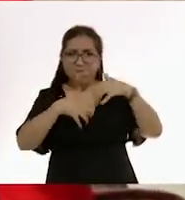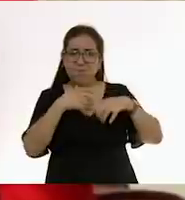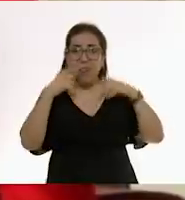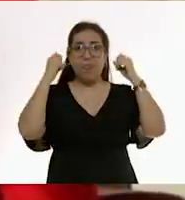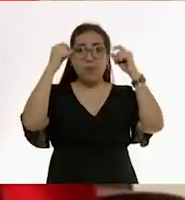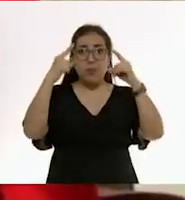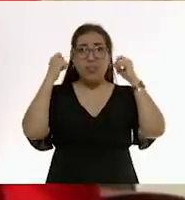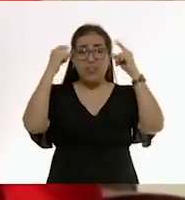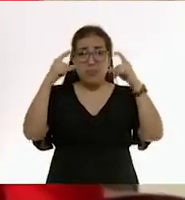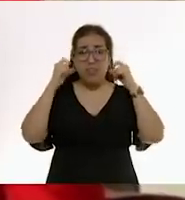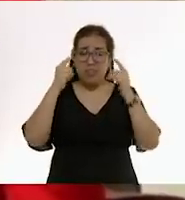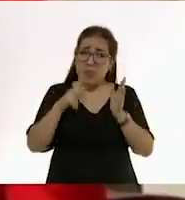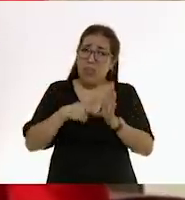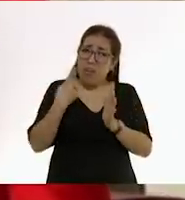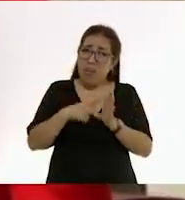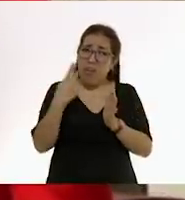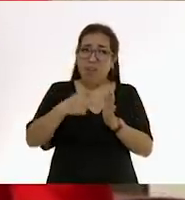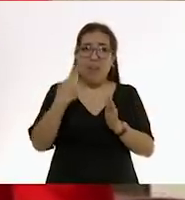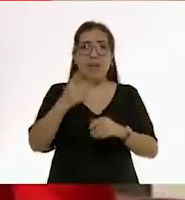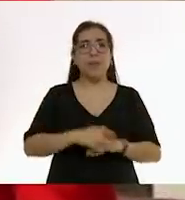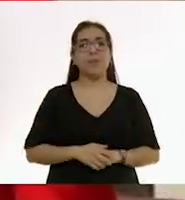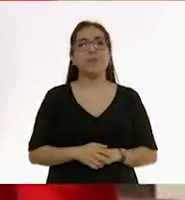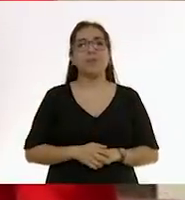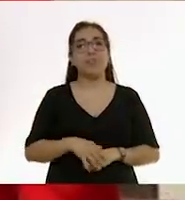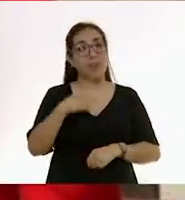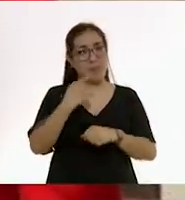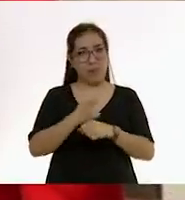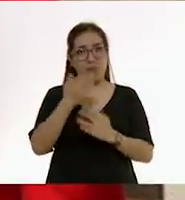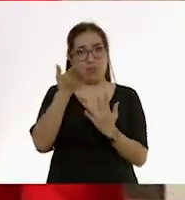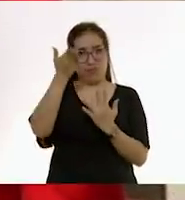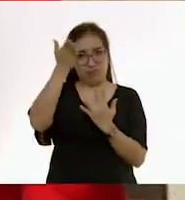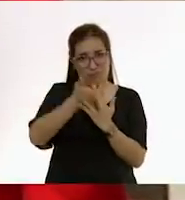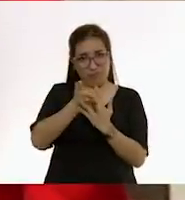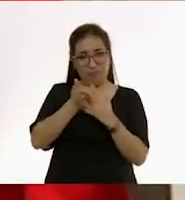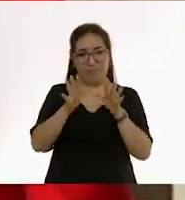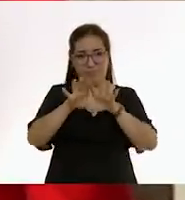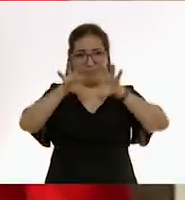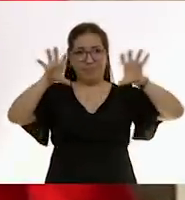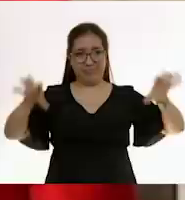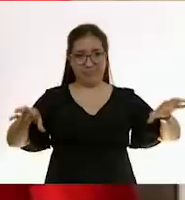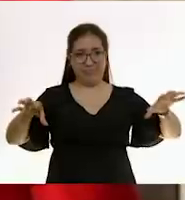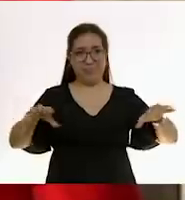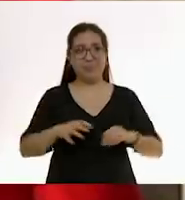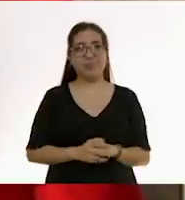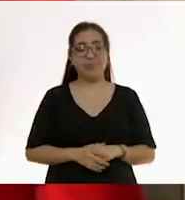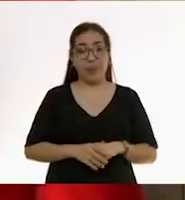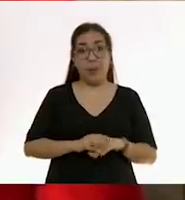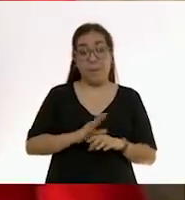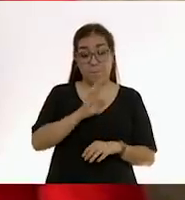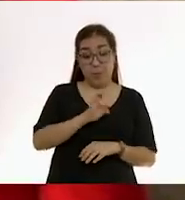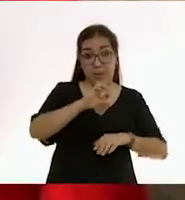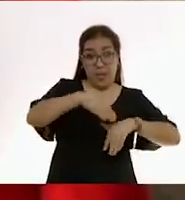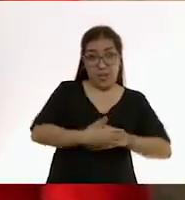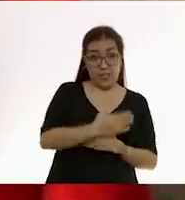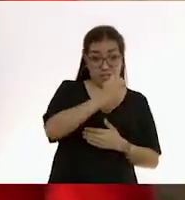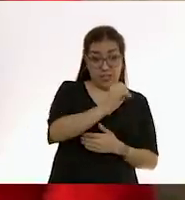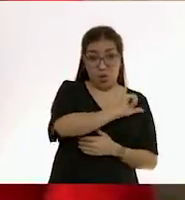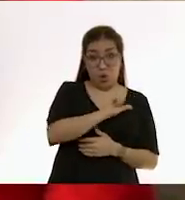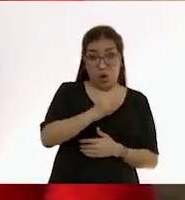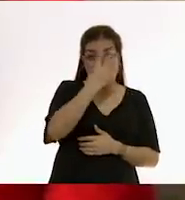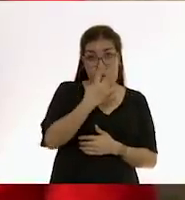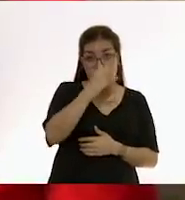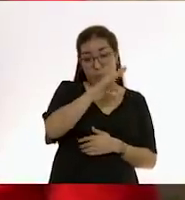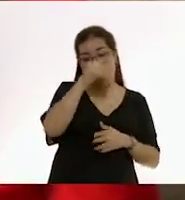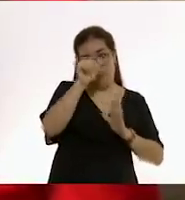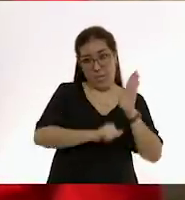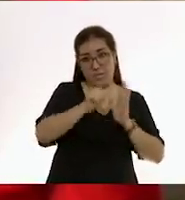Para entender esto, vamos a dividirlo primero en dos momentos bien importantes. De que el bebé nace a los primeros cuatro meses y a